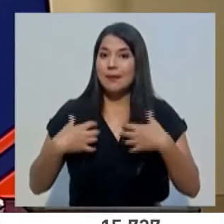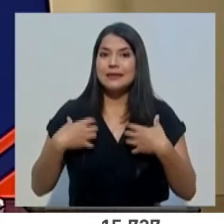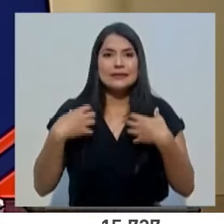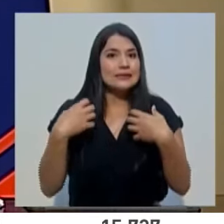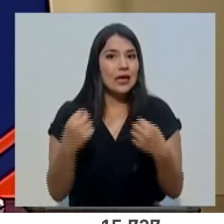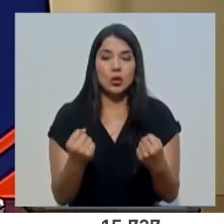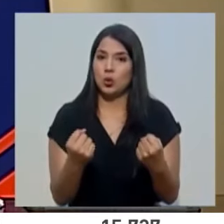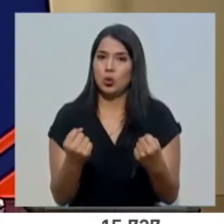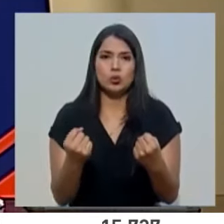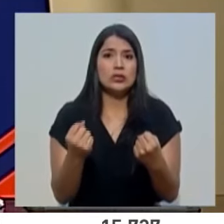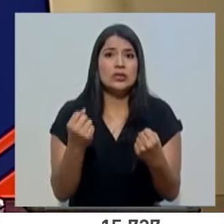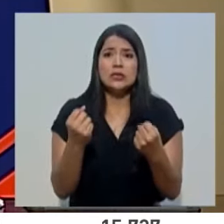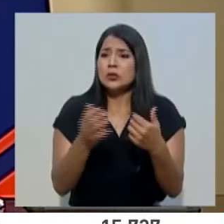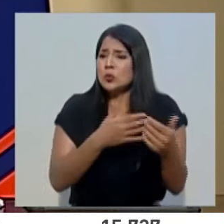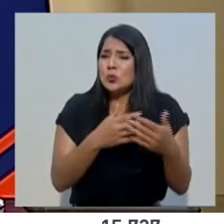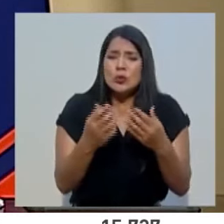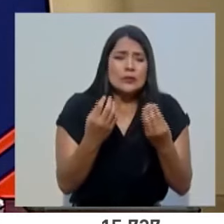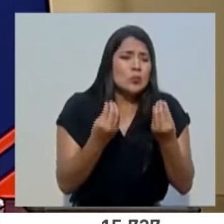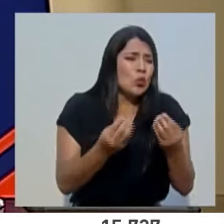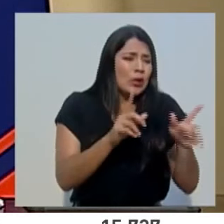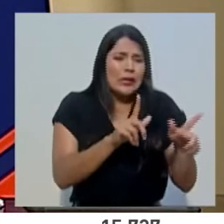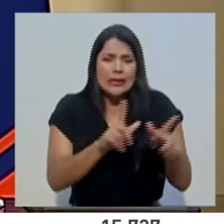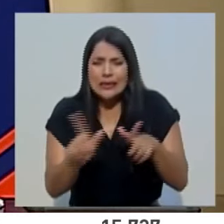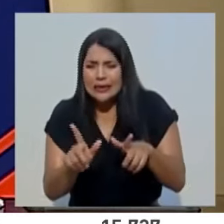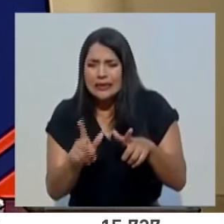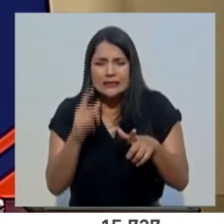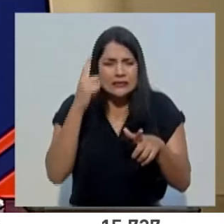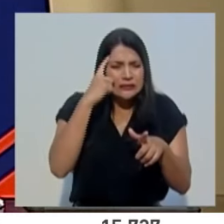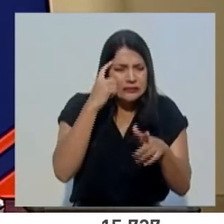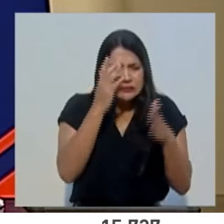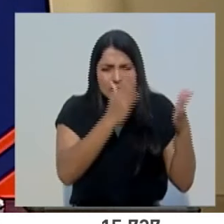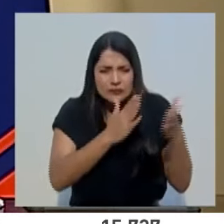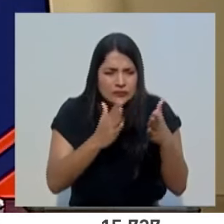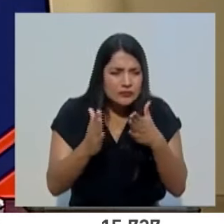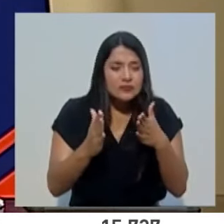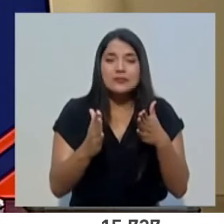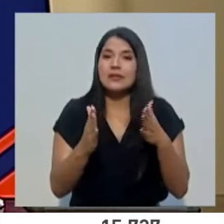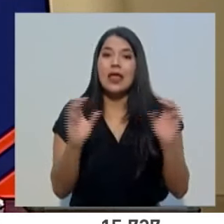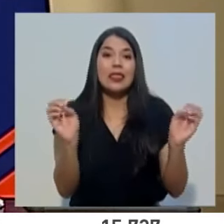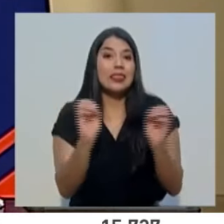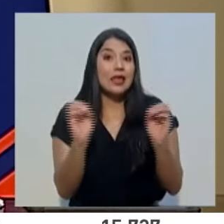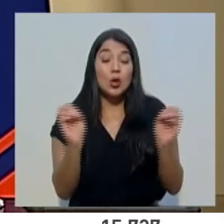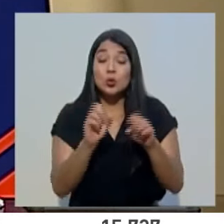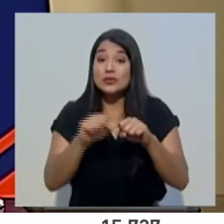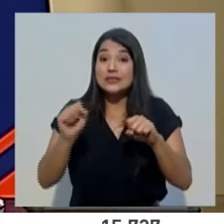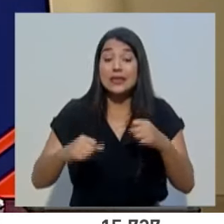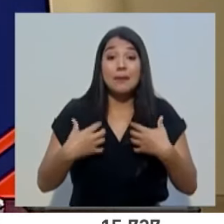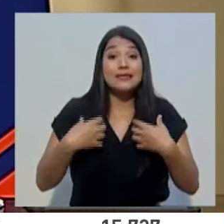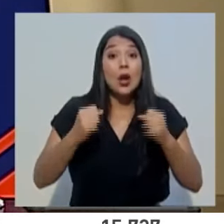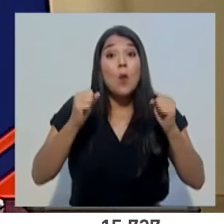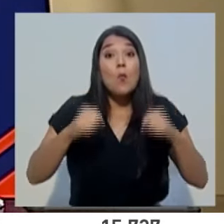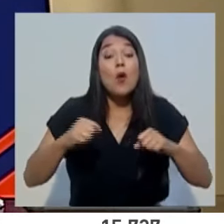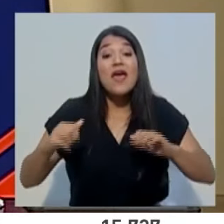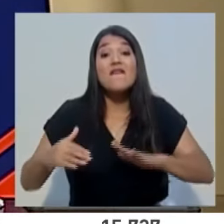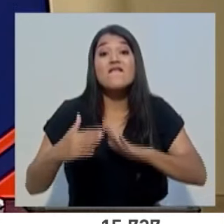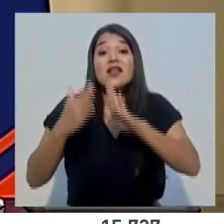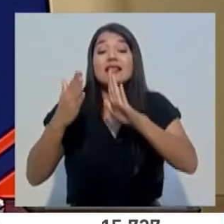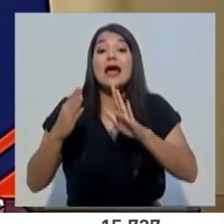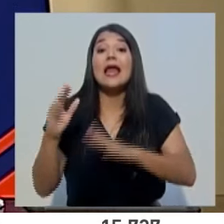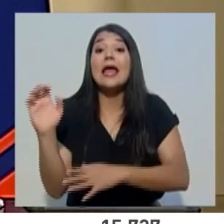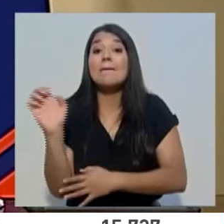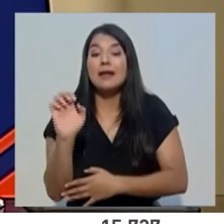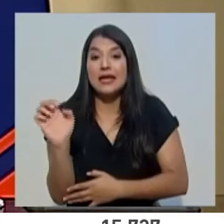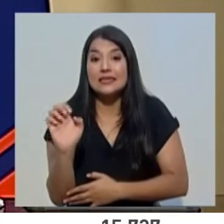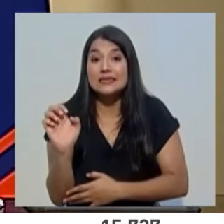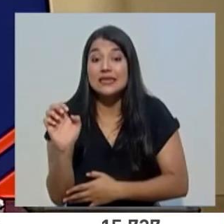por más preparado que esté, puede hacerle frente a esta emergencia si